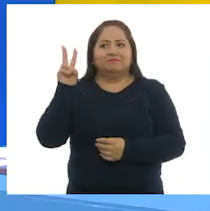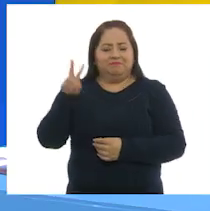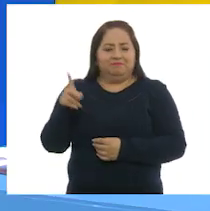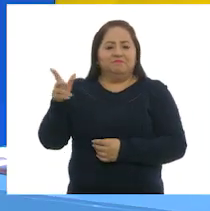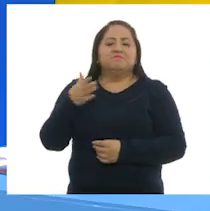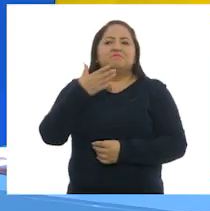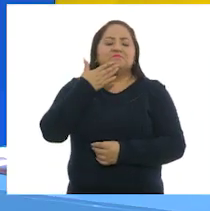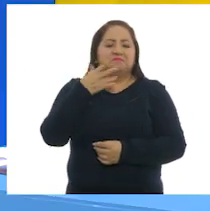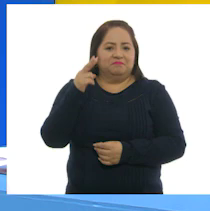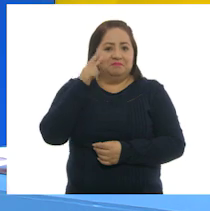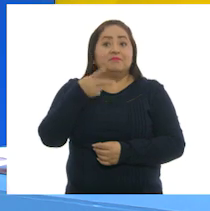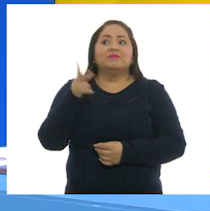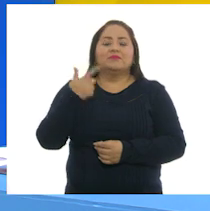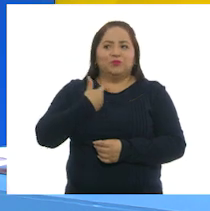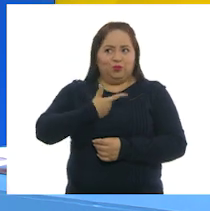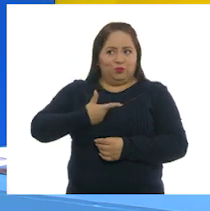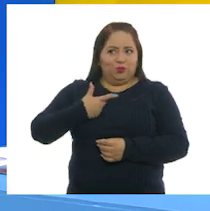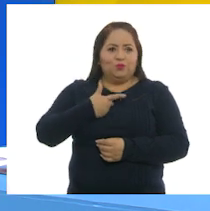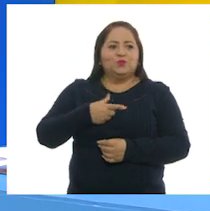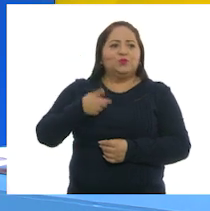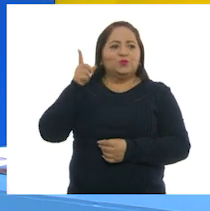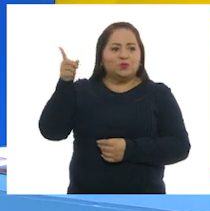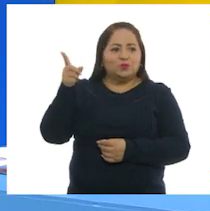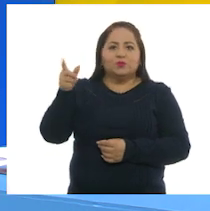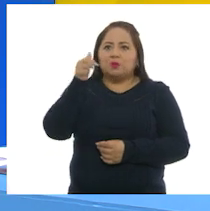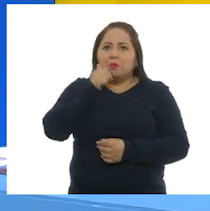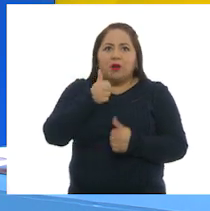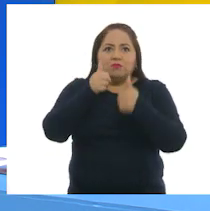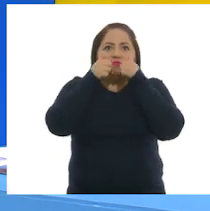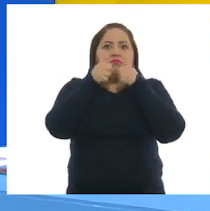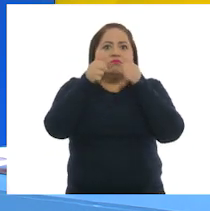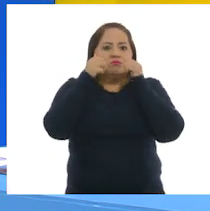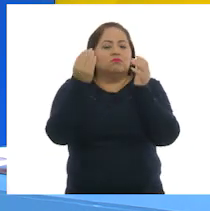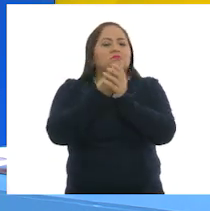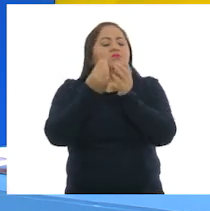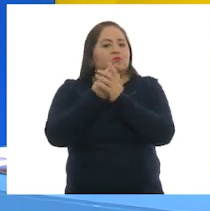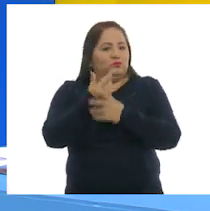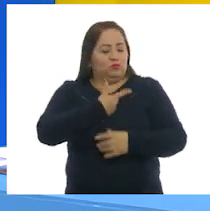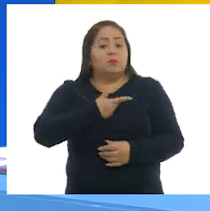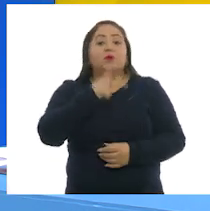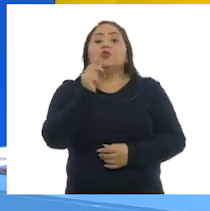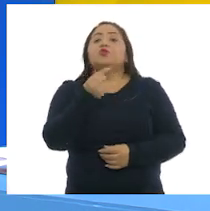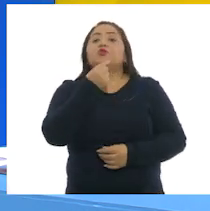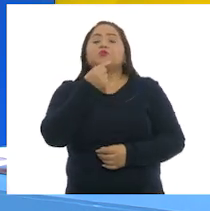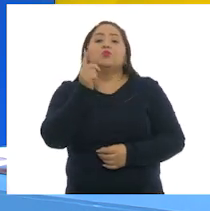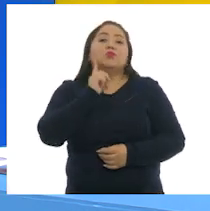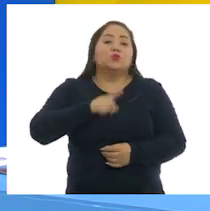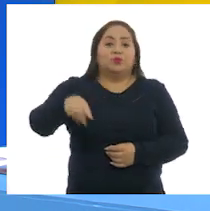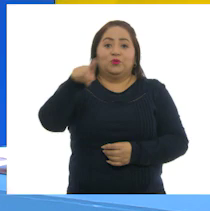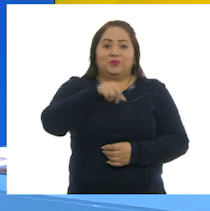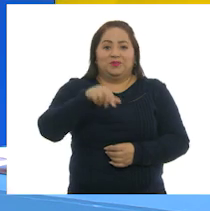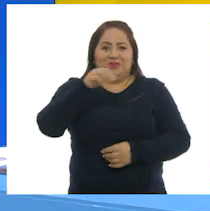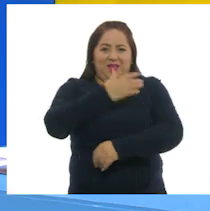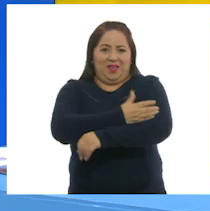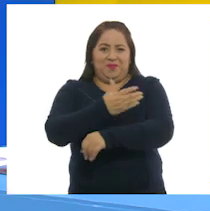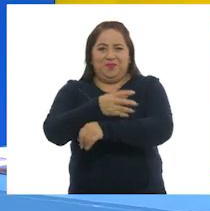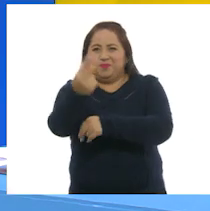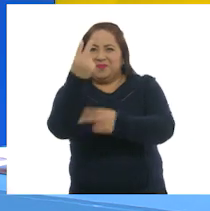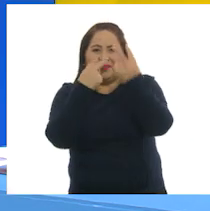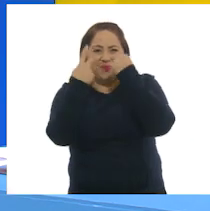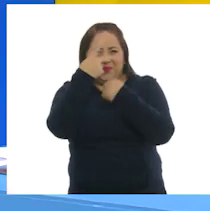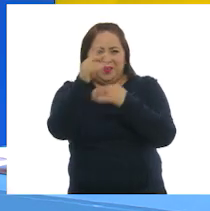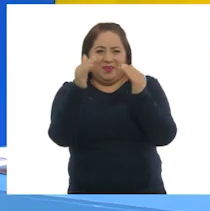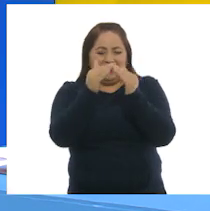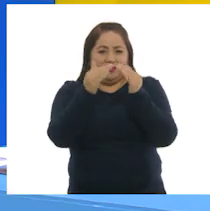Muy buena observación. Me da mucho gusto que siempre estés atenta a estas clases. Los niños y las niñas que nos acompañan desde casa,